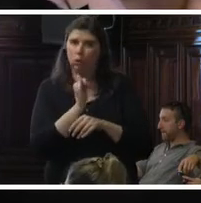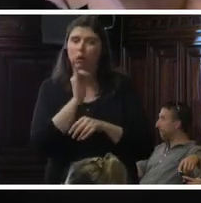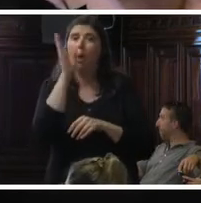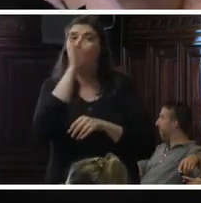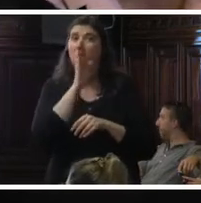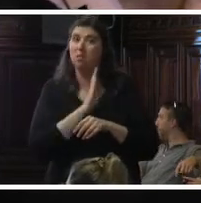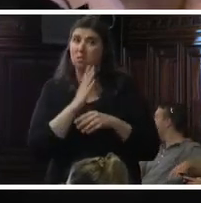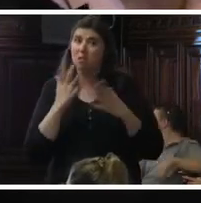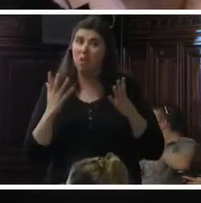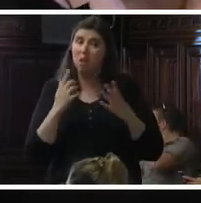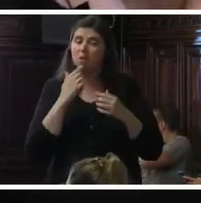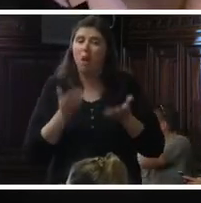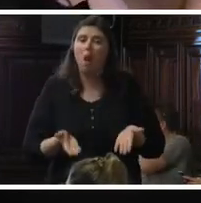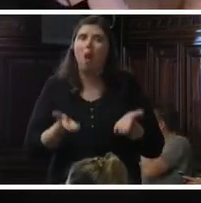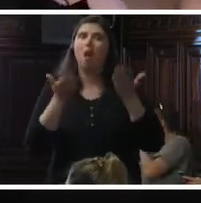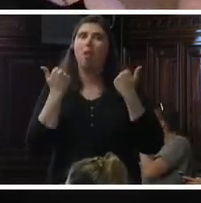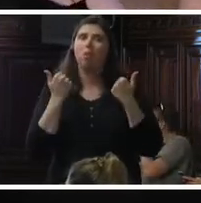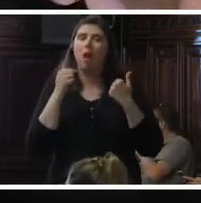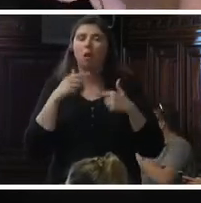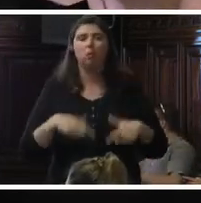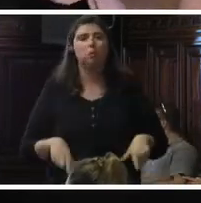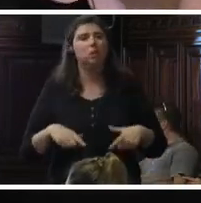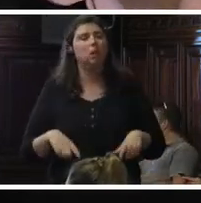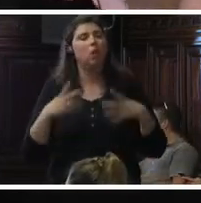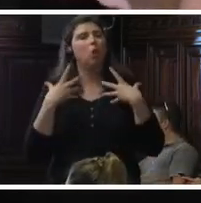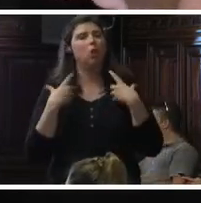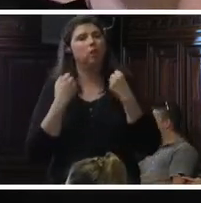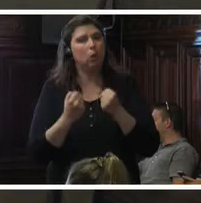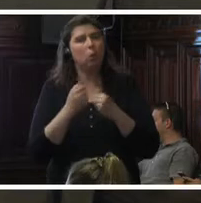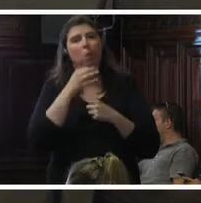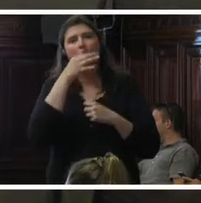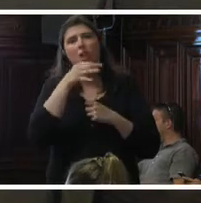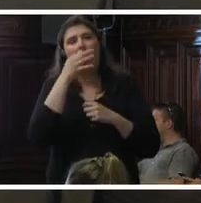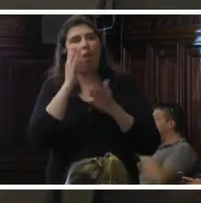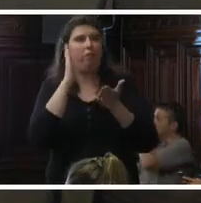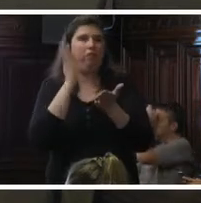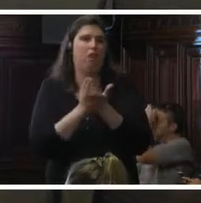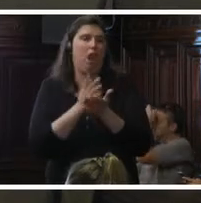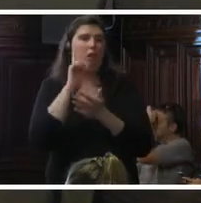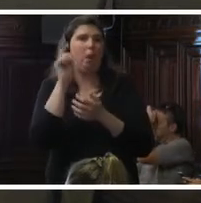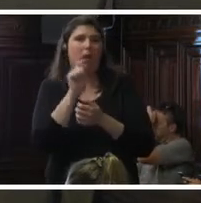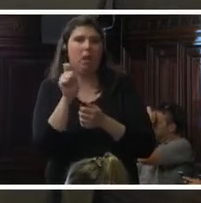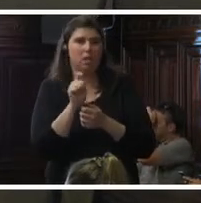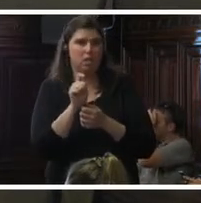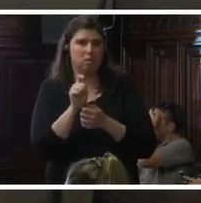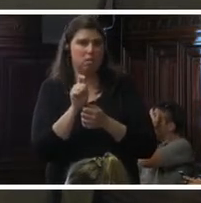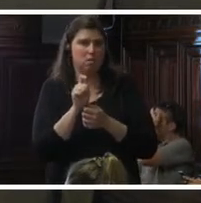fue prematura la decisión del Ministro de Salud, de la Salud, para declarar el final de la emergencia pública.